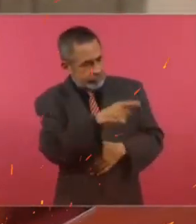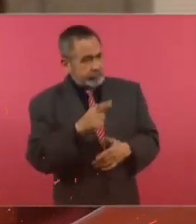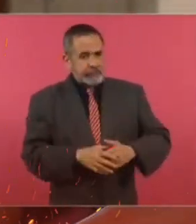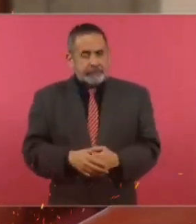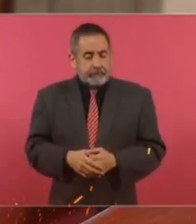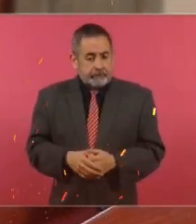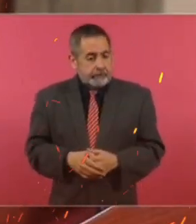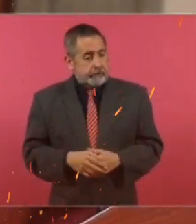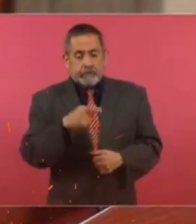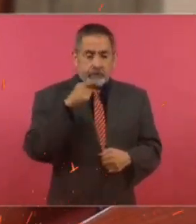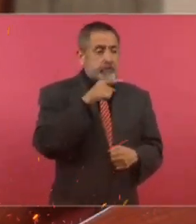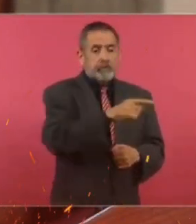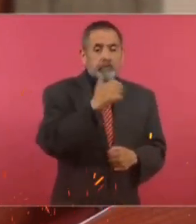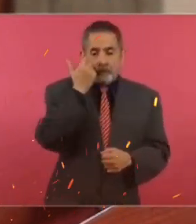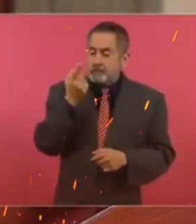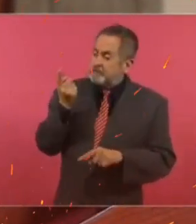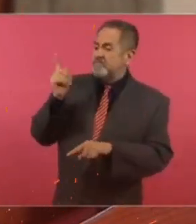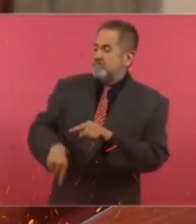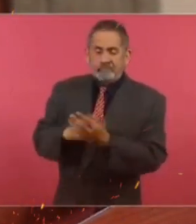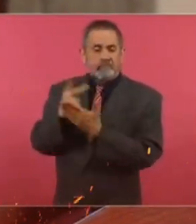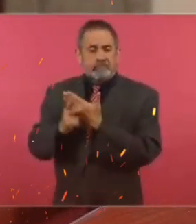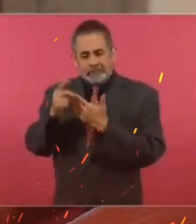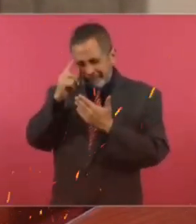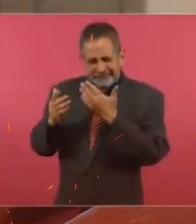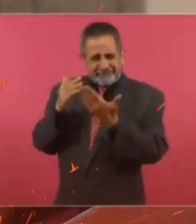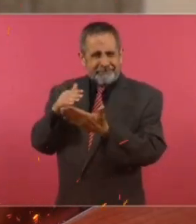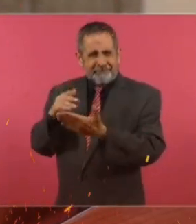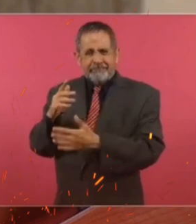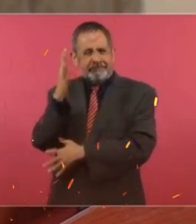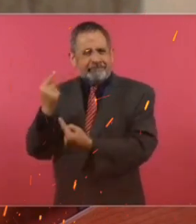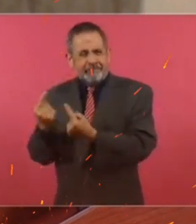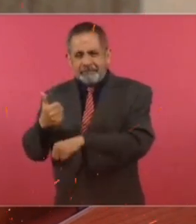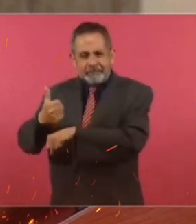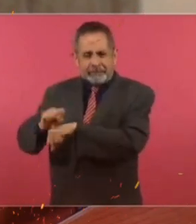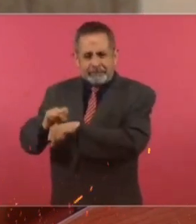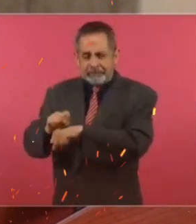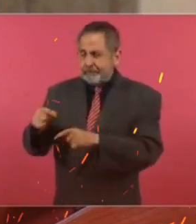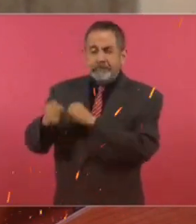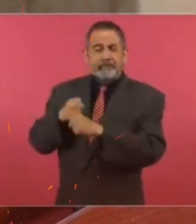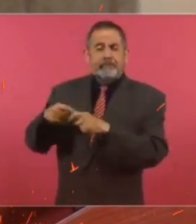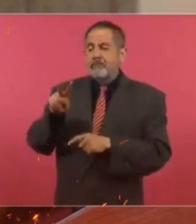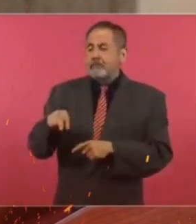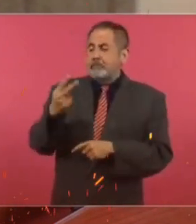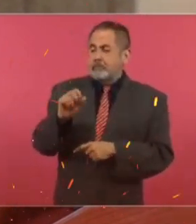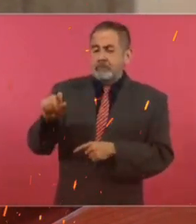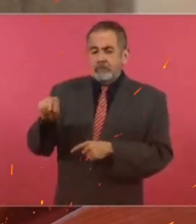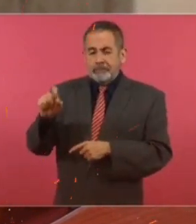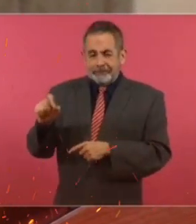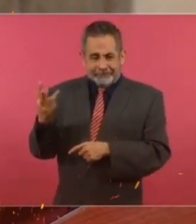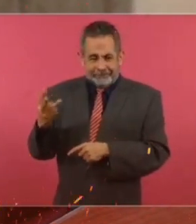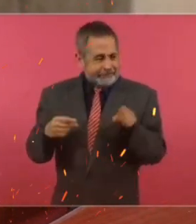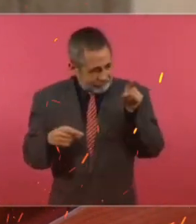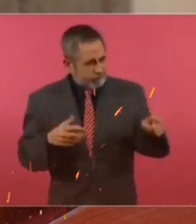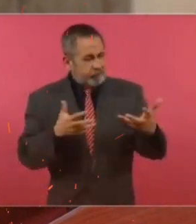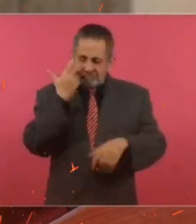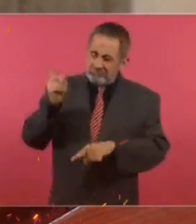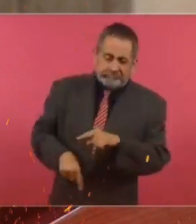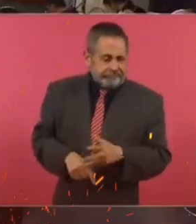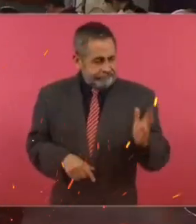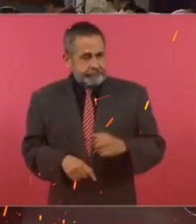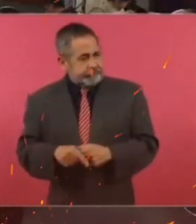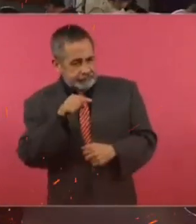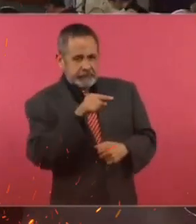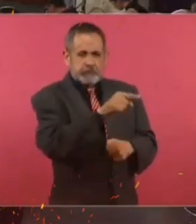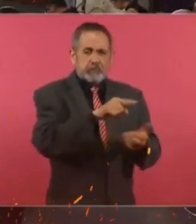usted quien pretendió suspender el programa piloto para aplicar el plan de estudios para preescolar, primaria y secundaria del ciclo 2002-2023. Fue usted